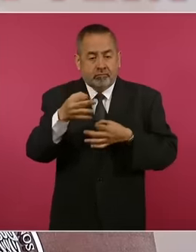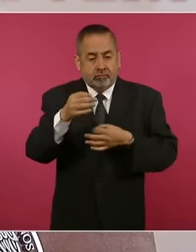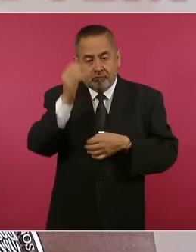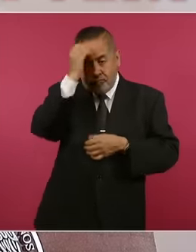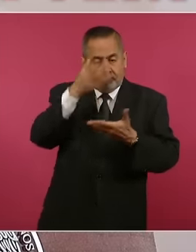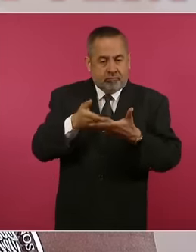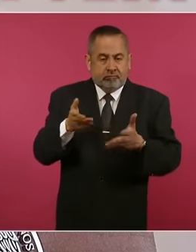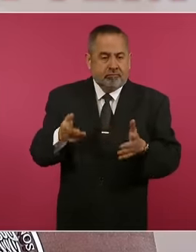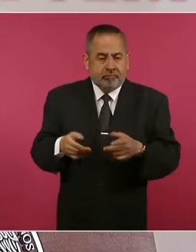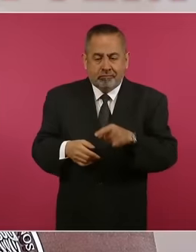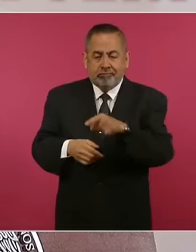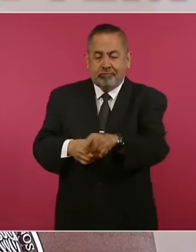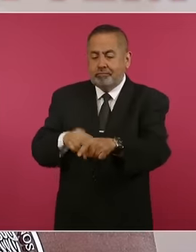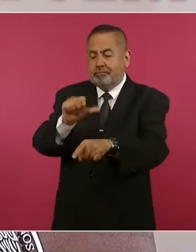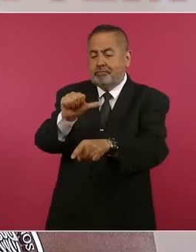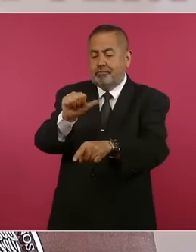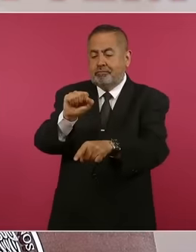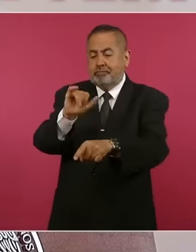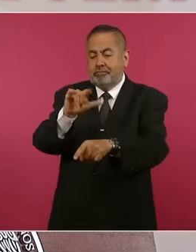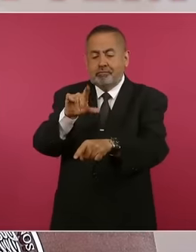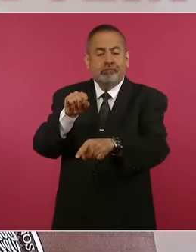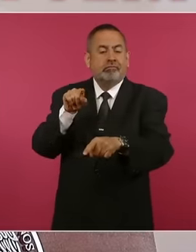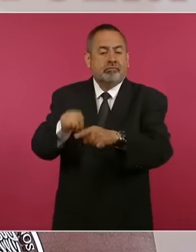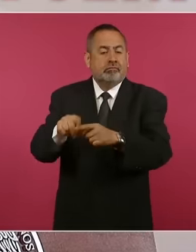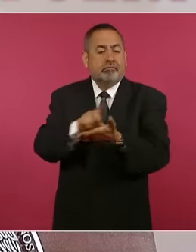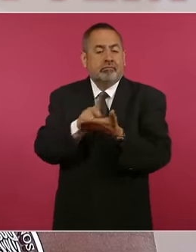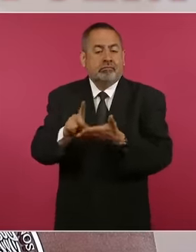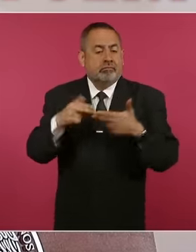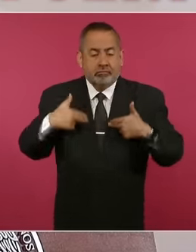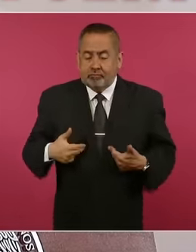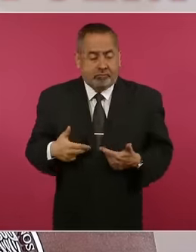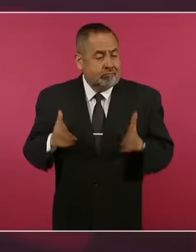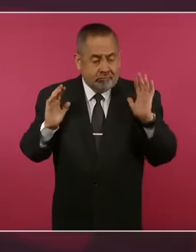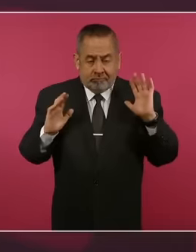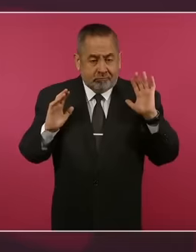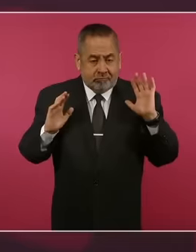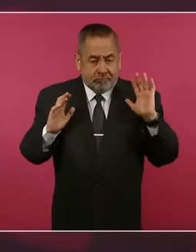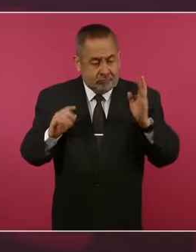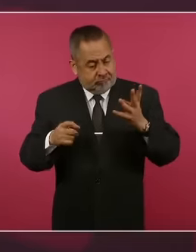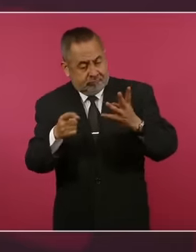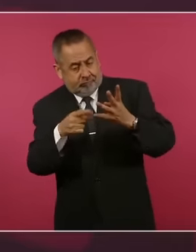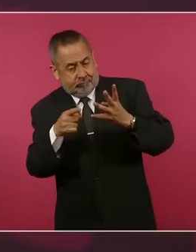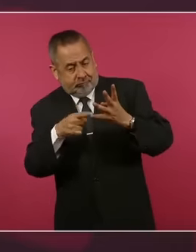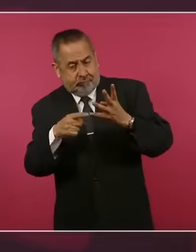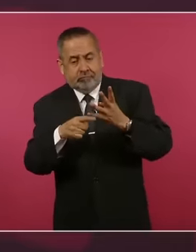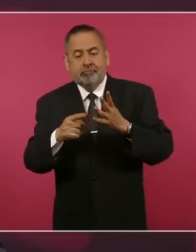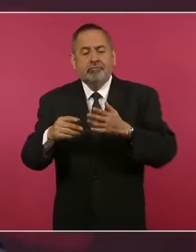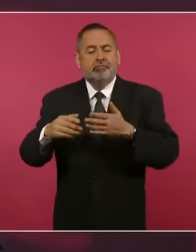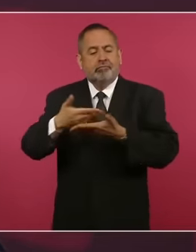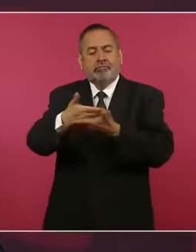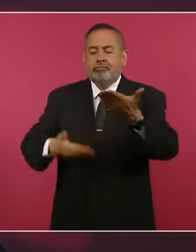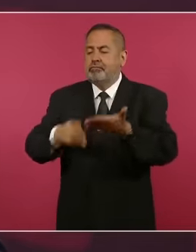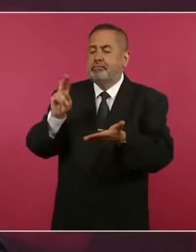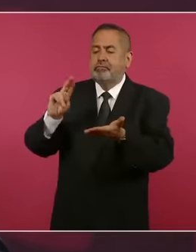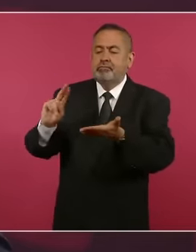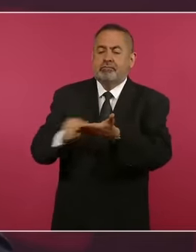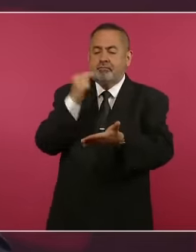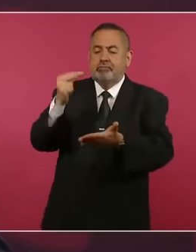externando que el asilo diplomático, el asilo es un derecho humano. Entonces, el artículo 4 de la Convención de Caracas de 1954